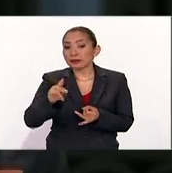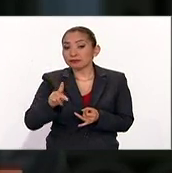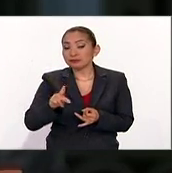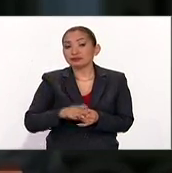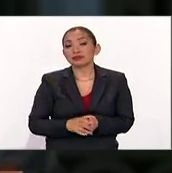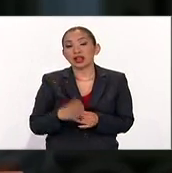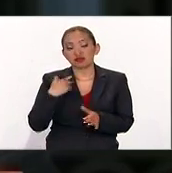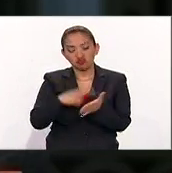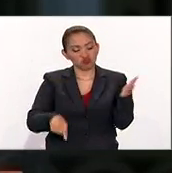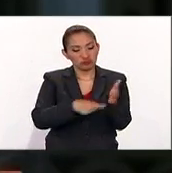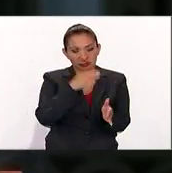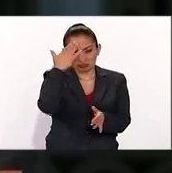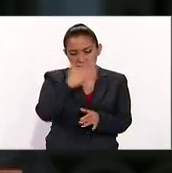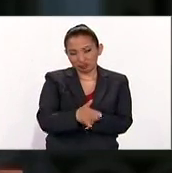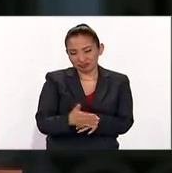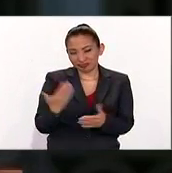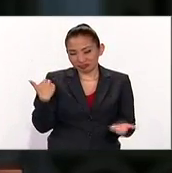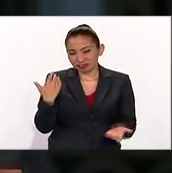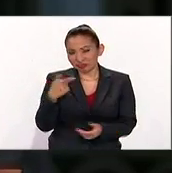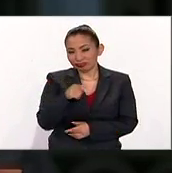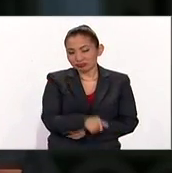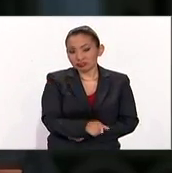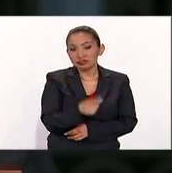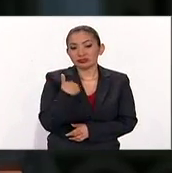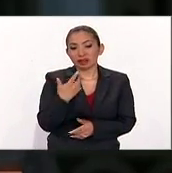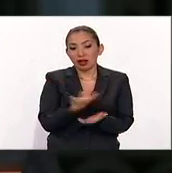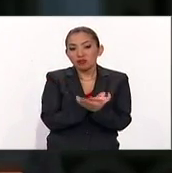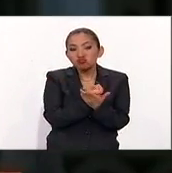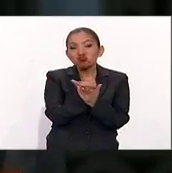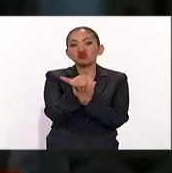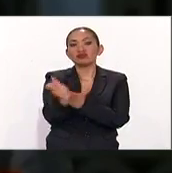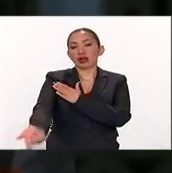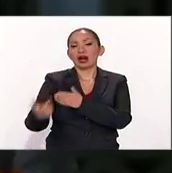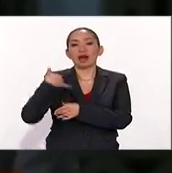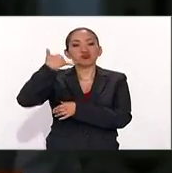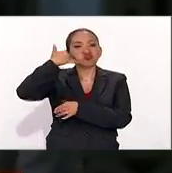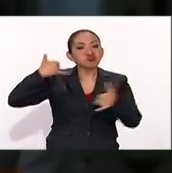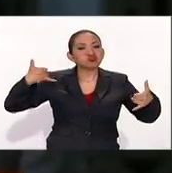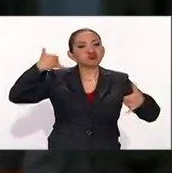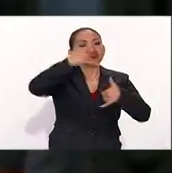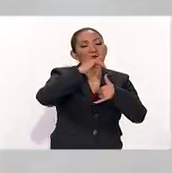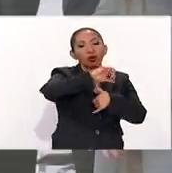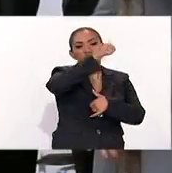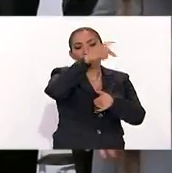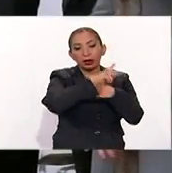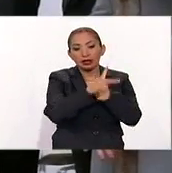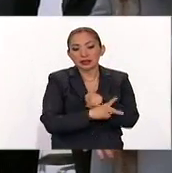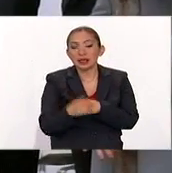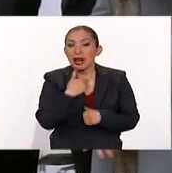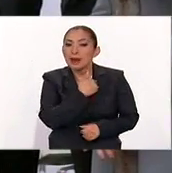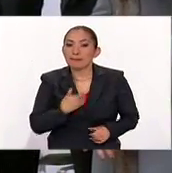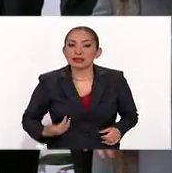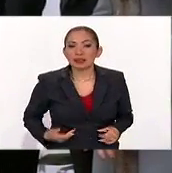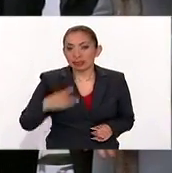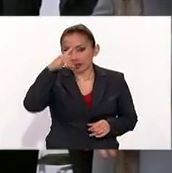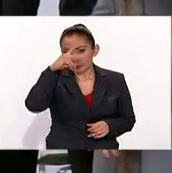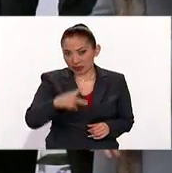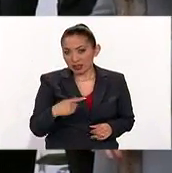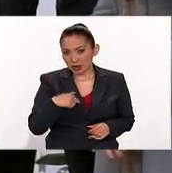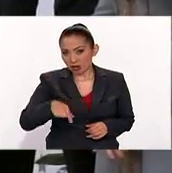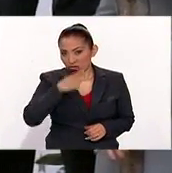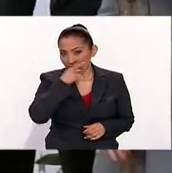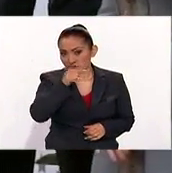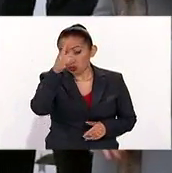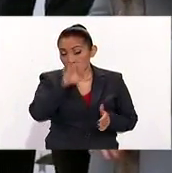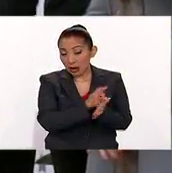Se eliminó, como ustedes lo saben, el cobro en la larga distancia nacional. El presidente Peña Nieto resaltó que